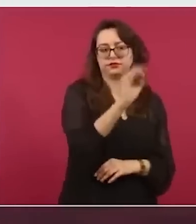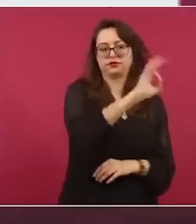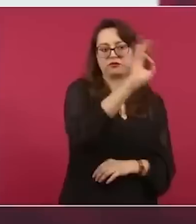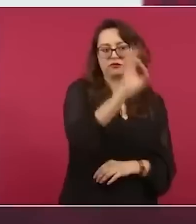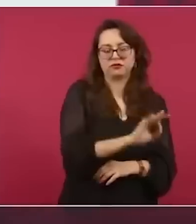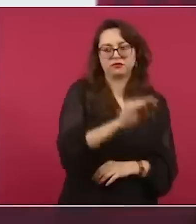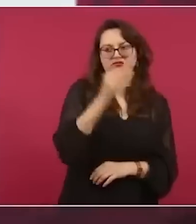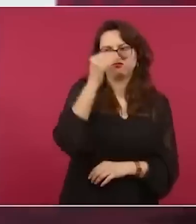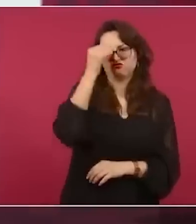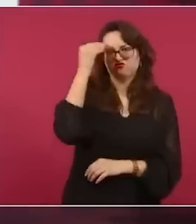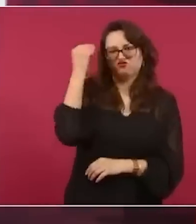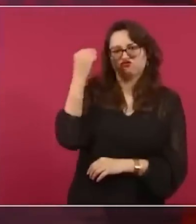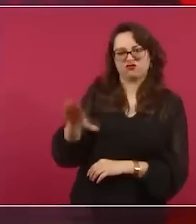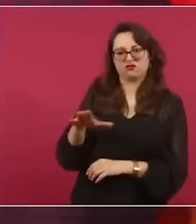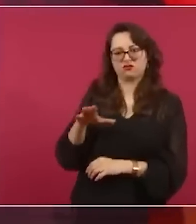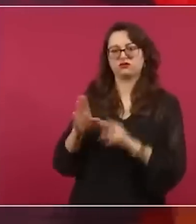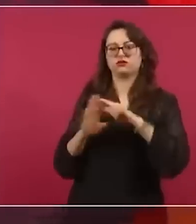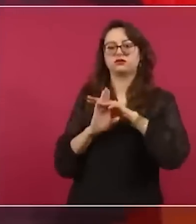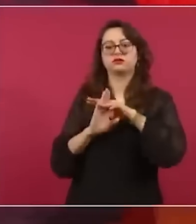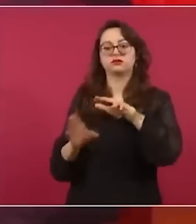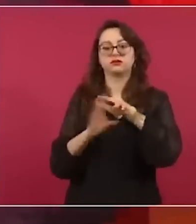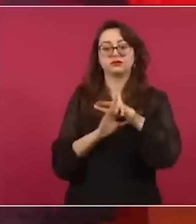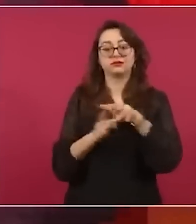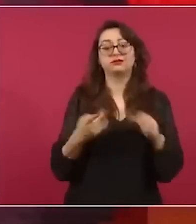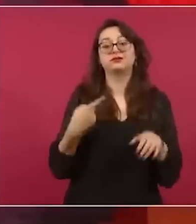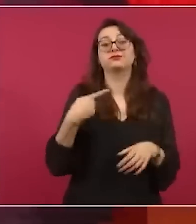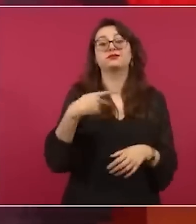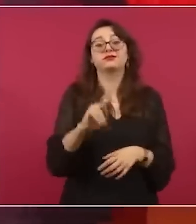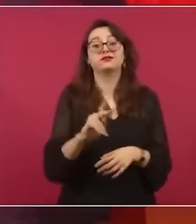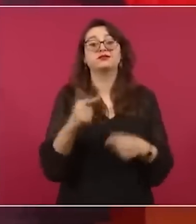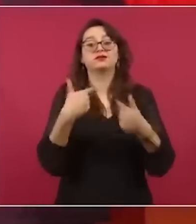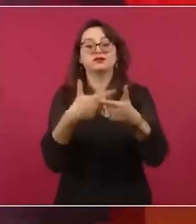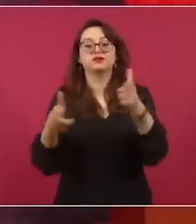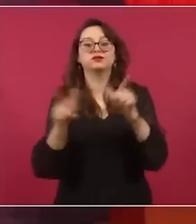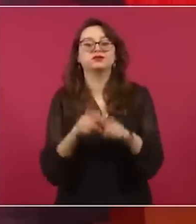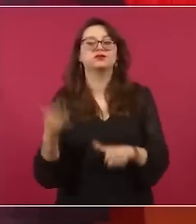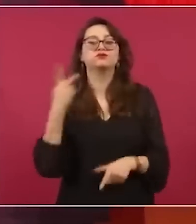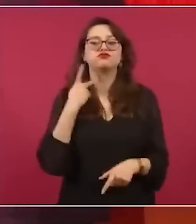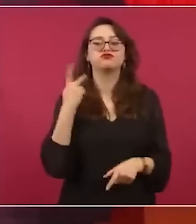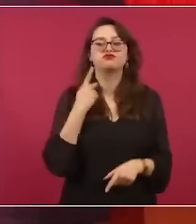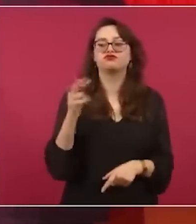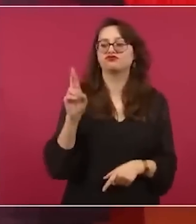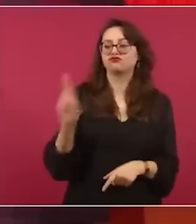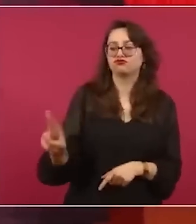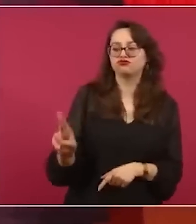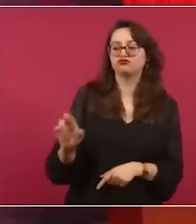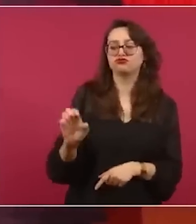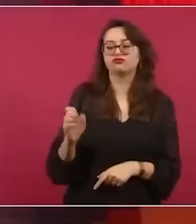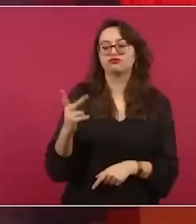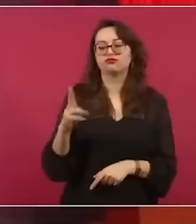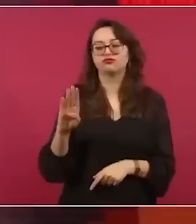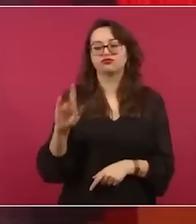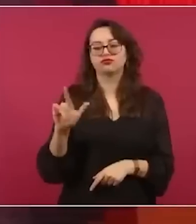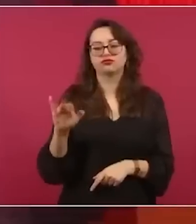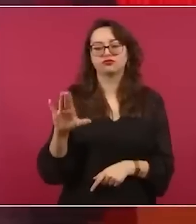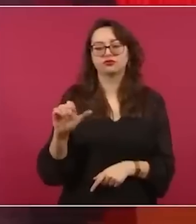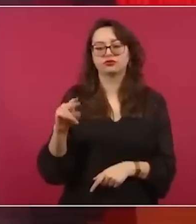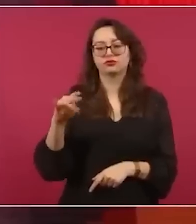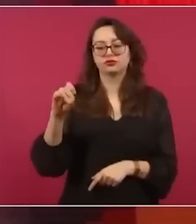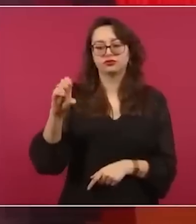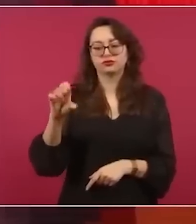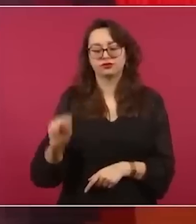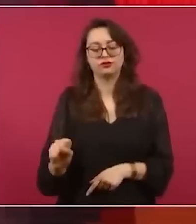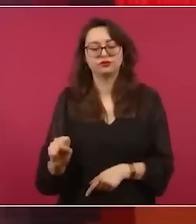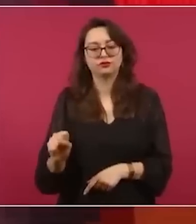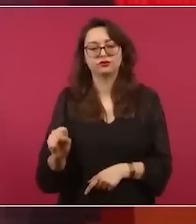especial los republicanos. 60 por ciento de los ciudadanos